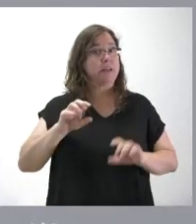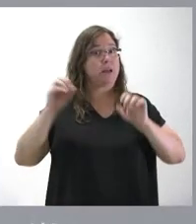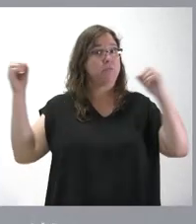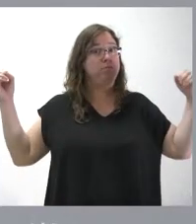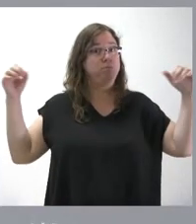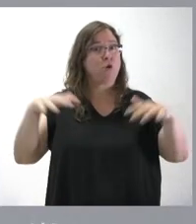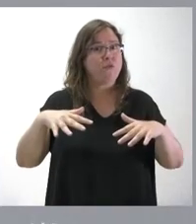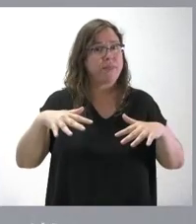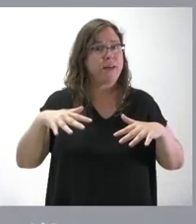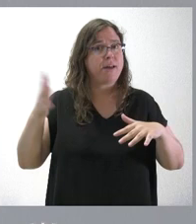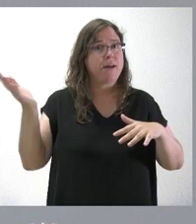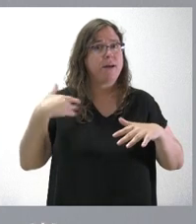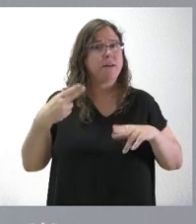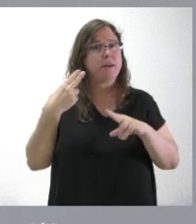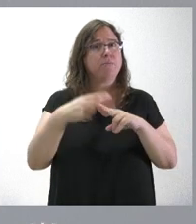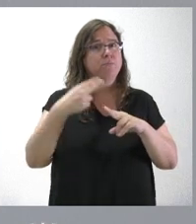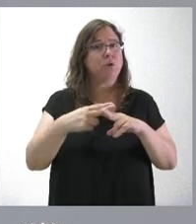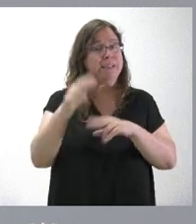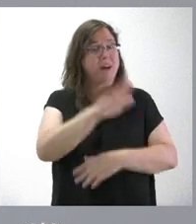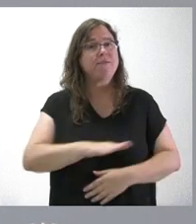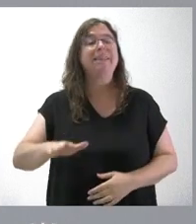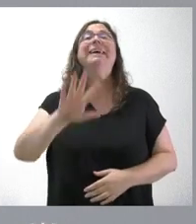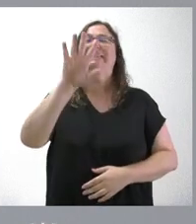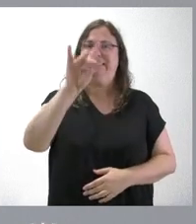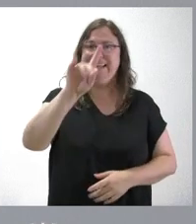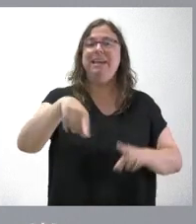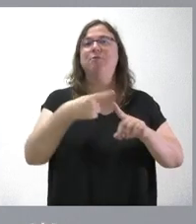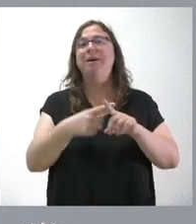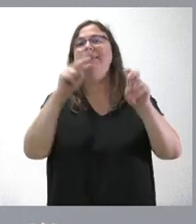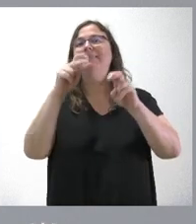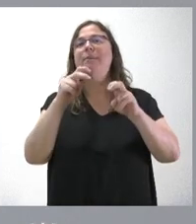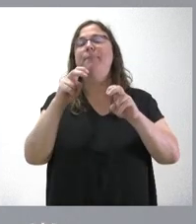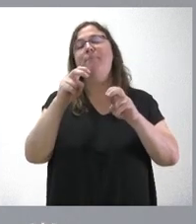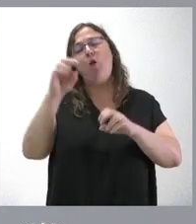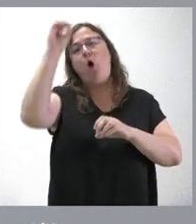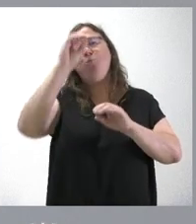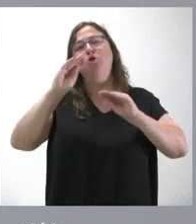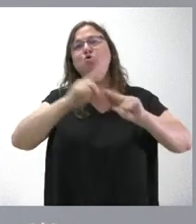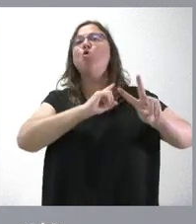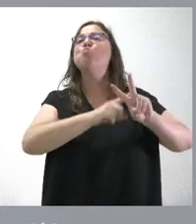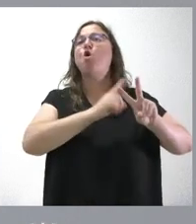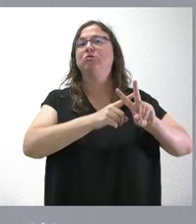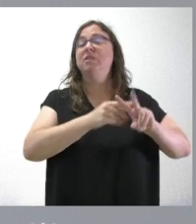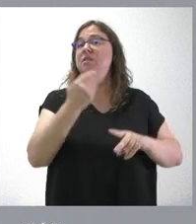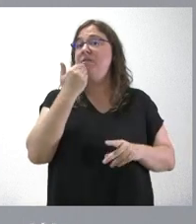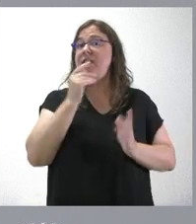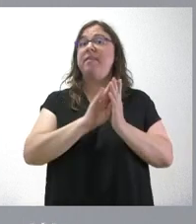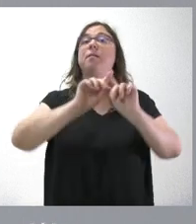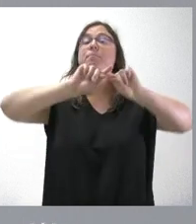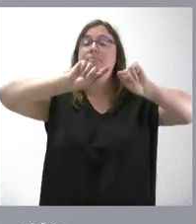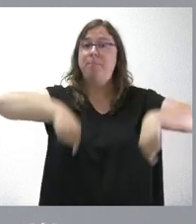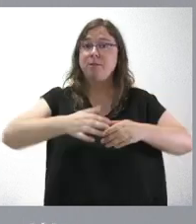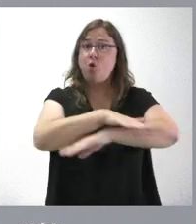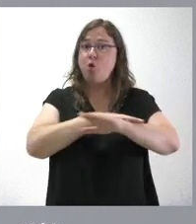de Política de Infancia. Sí, y un poco la posición que ha marcado Vox en ese sentido de romper los pactos autonómicos.